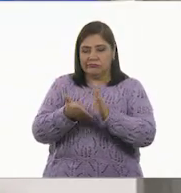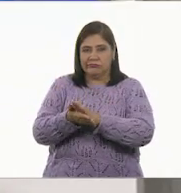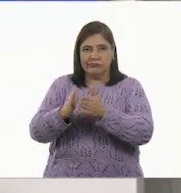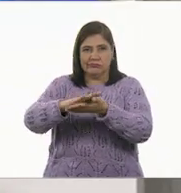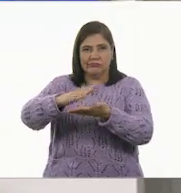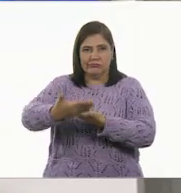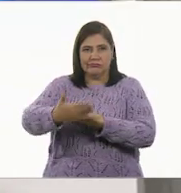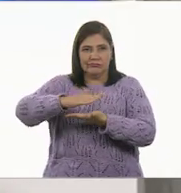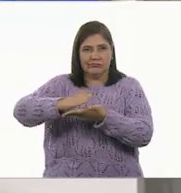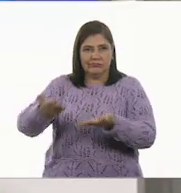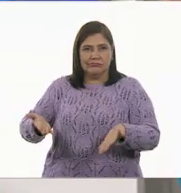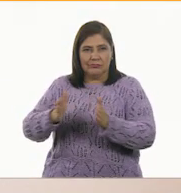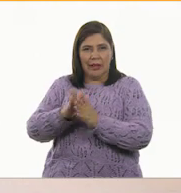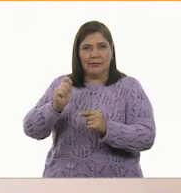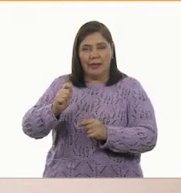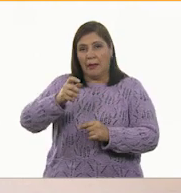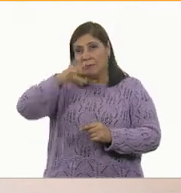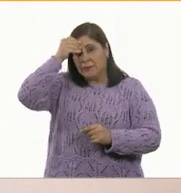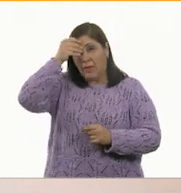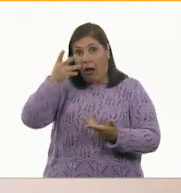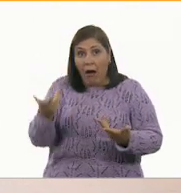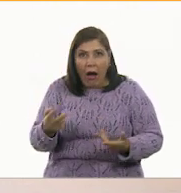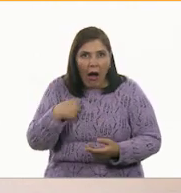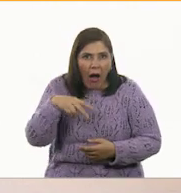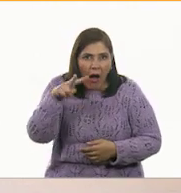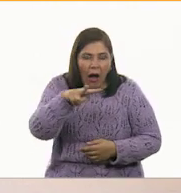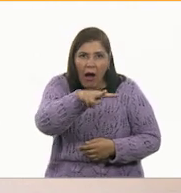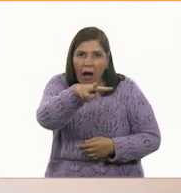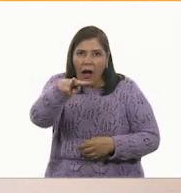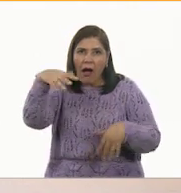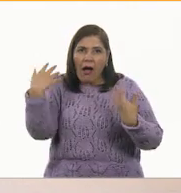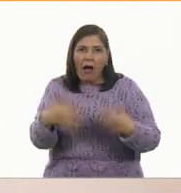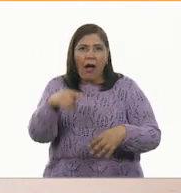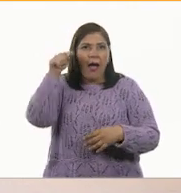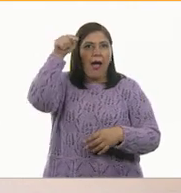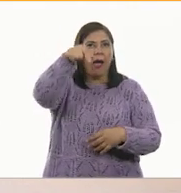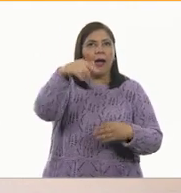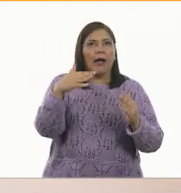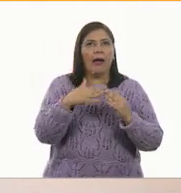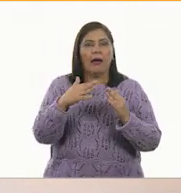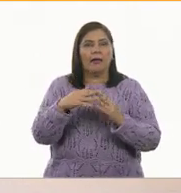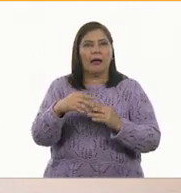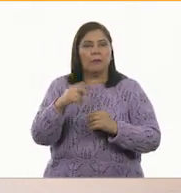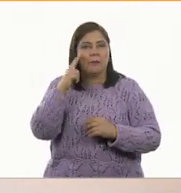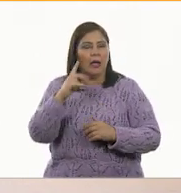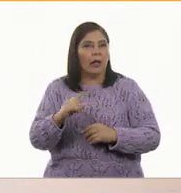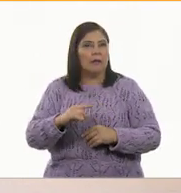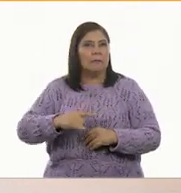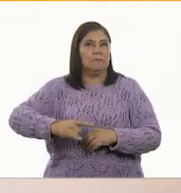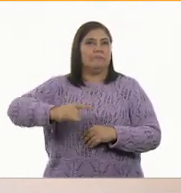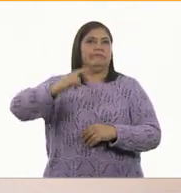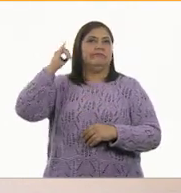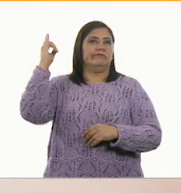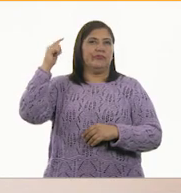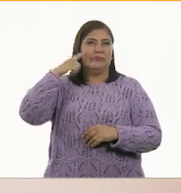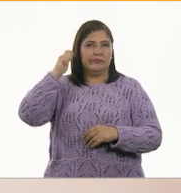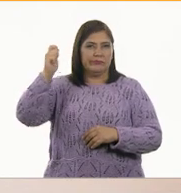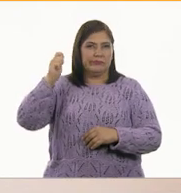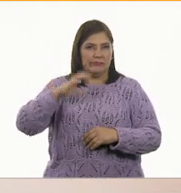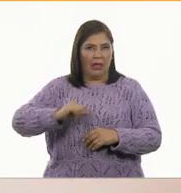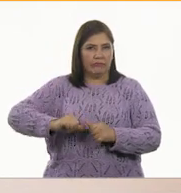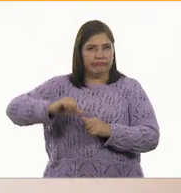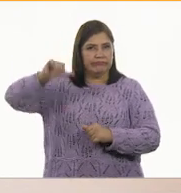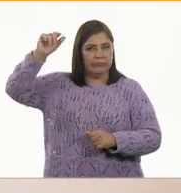Oye, no inventes, desde aquí puedo ver que todo mundo ahí en casita creció. ¿Tú ya lo viste? Ah, estamos a la altura todos.